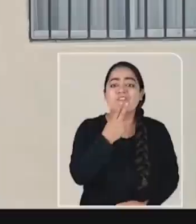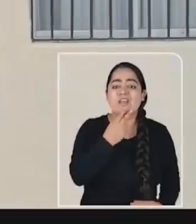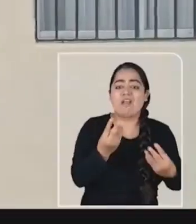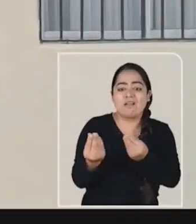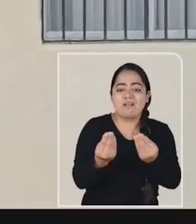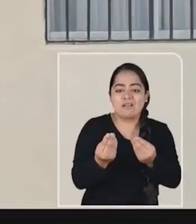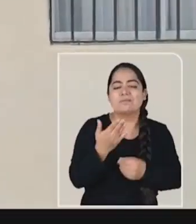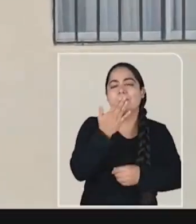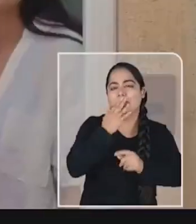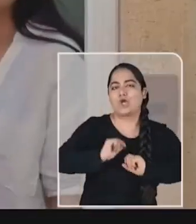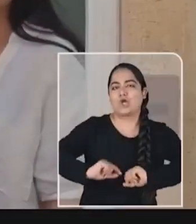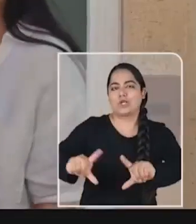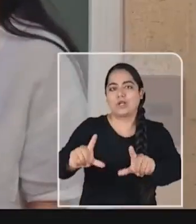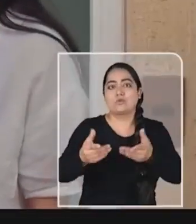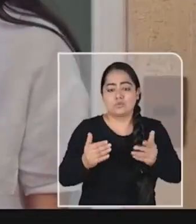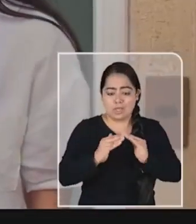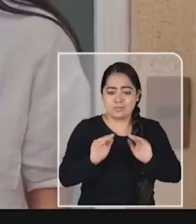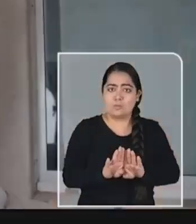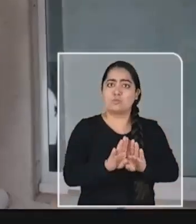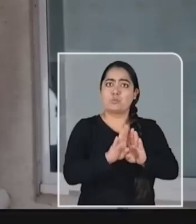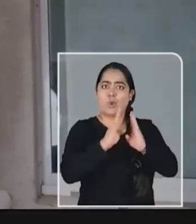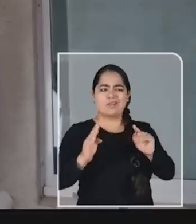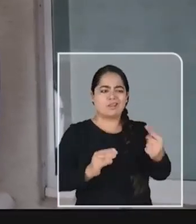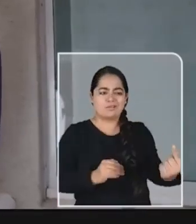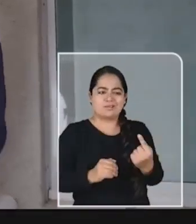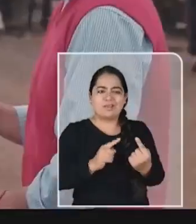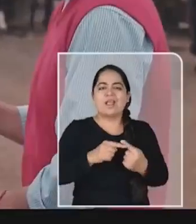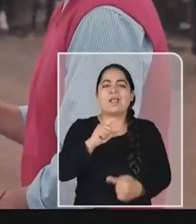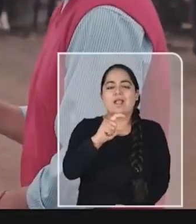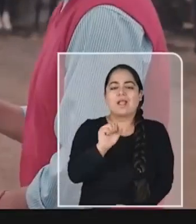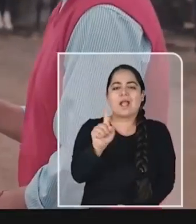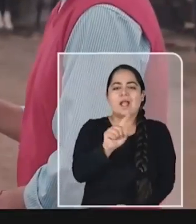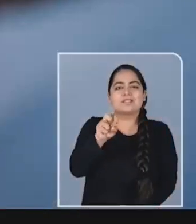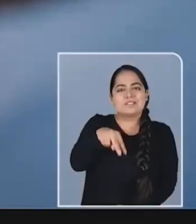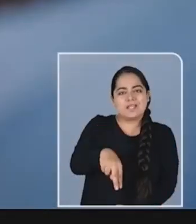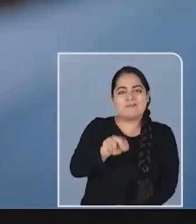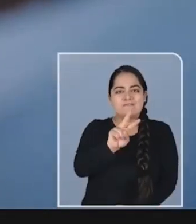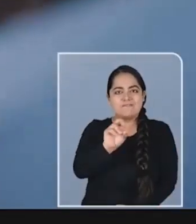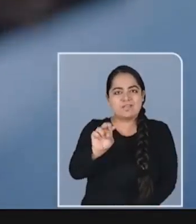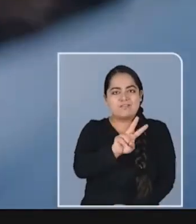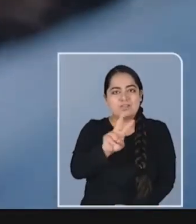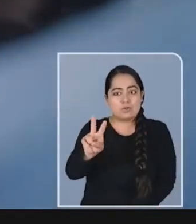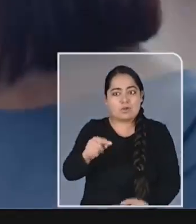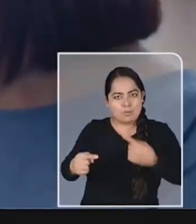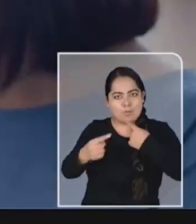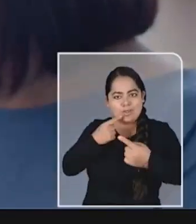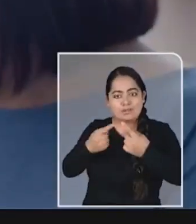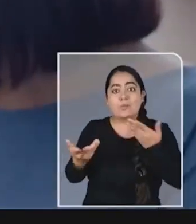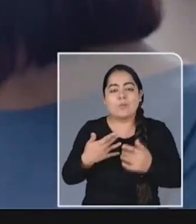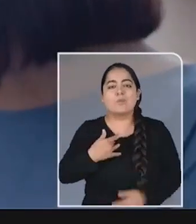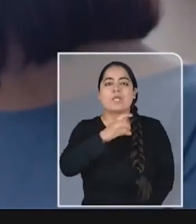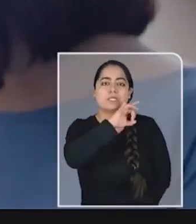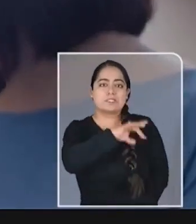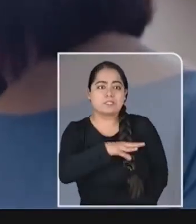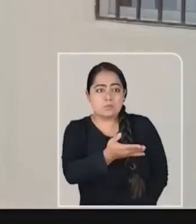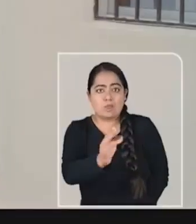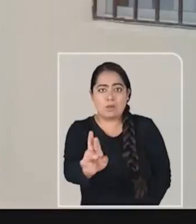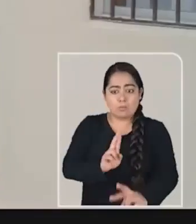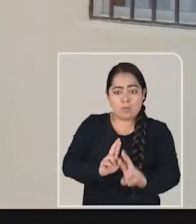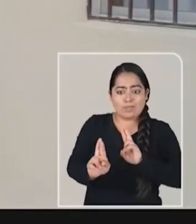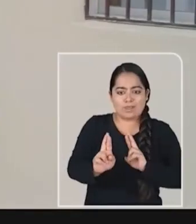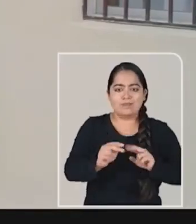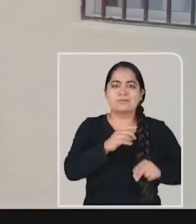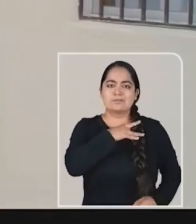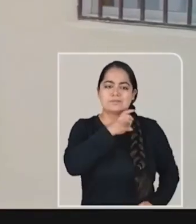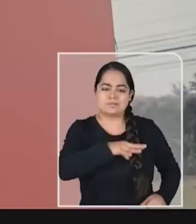nuestra calidad de vida. Abre tu puerta a la encuesta CACEN 2022, porque Chile se construye con